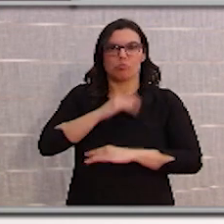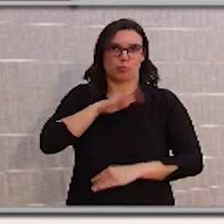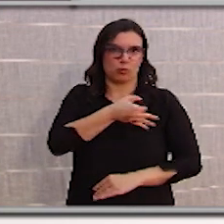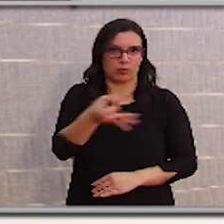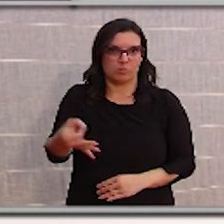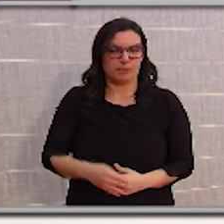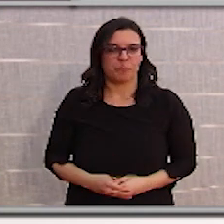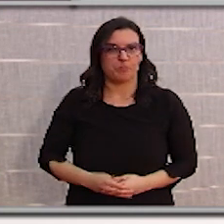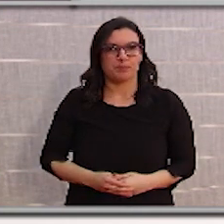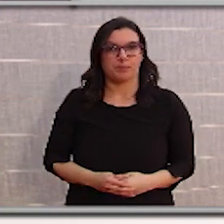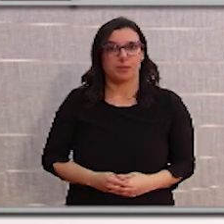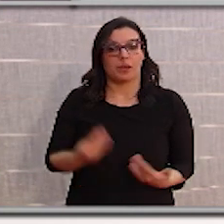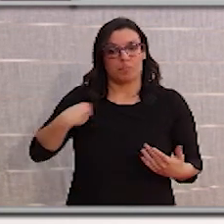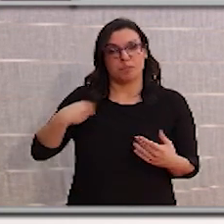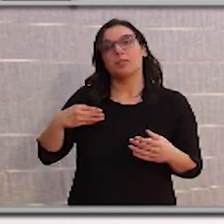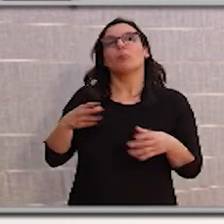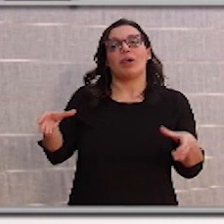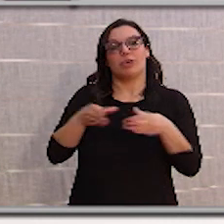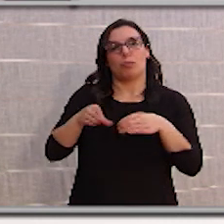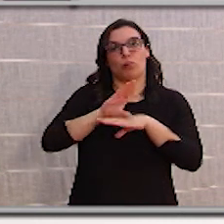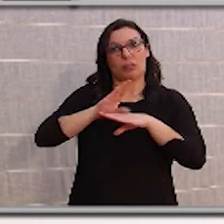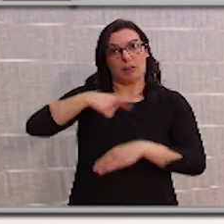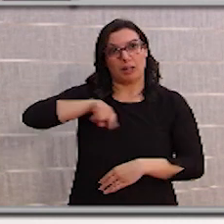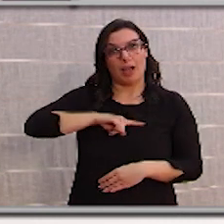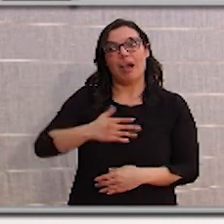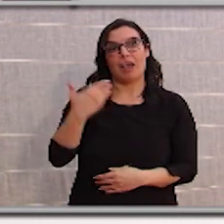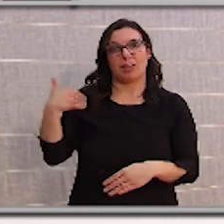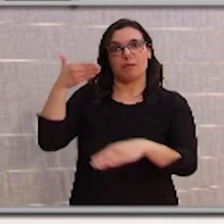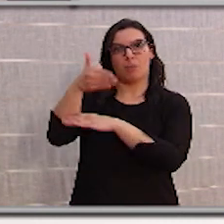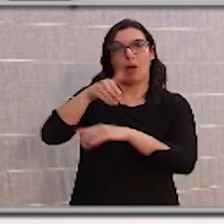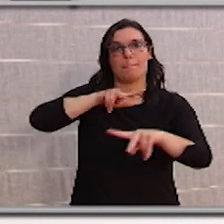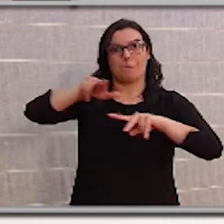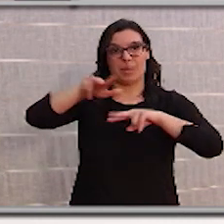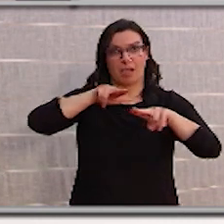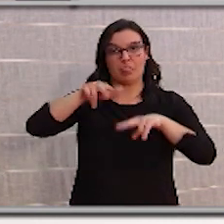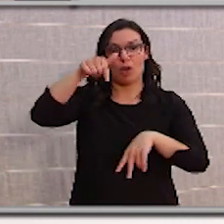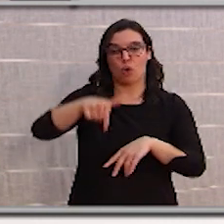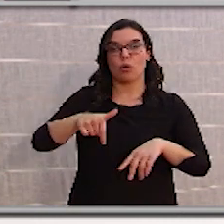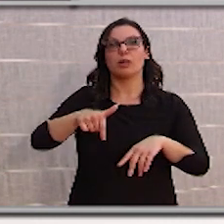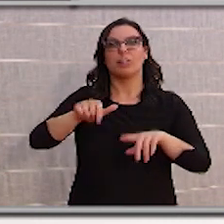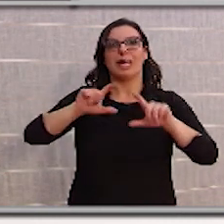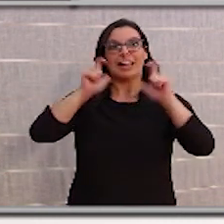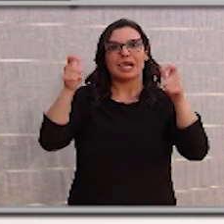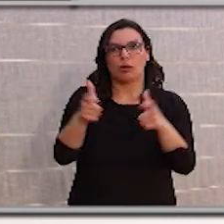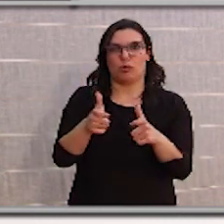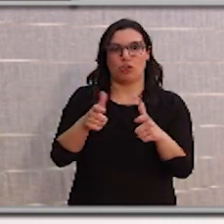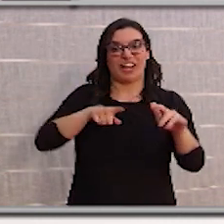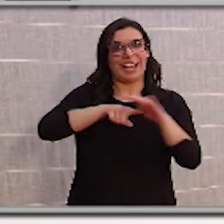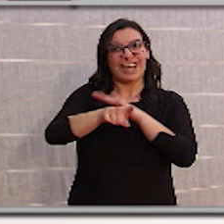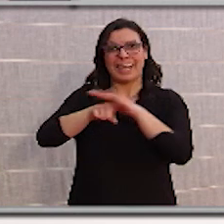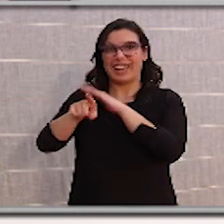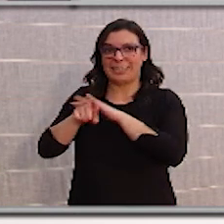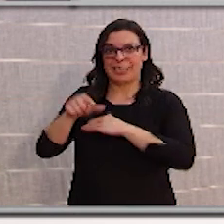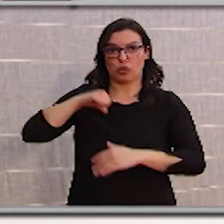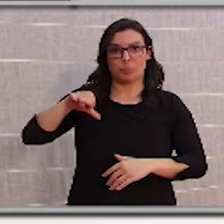adecuadas. De hecho, parte del equipo de la consejería estaba ayer en Miranda. Hoy tenemos reunidos a todos los gerentes de